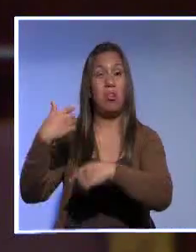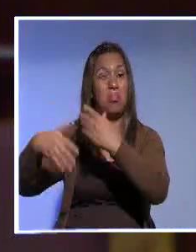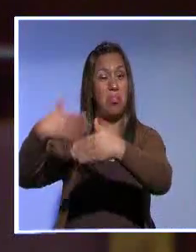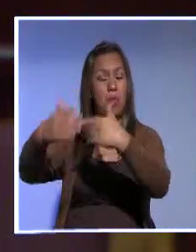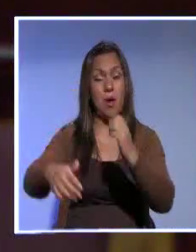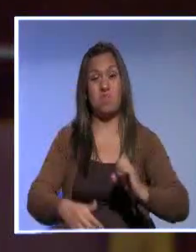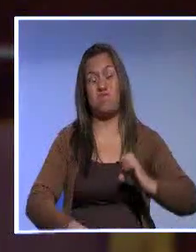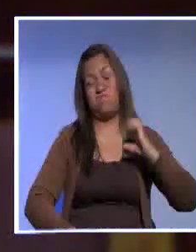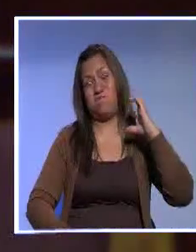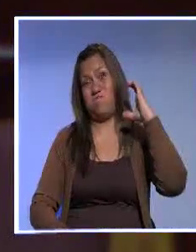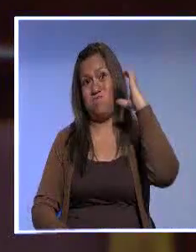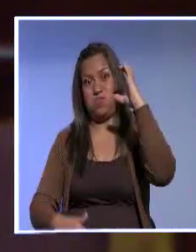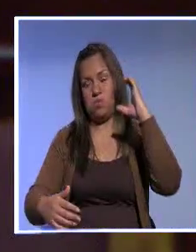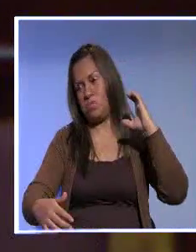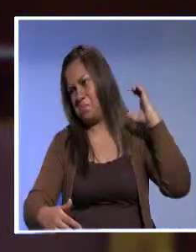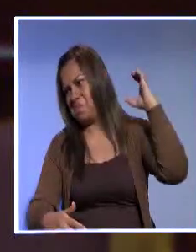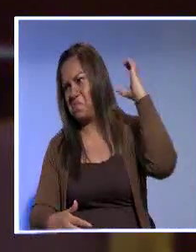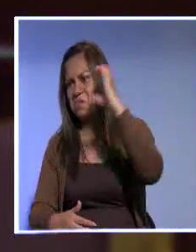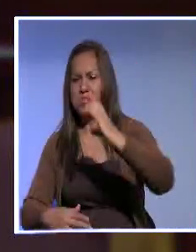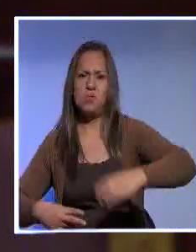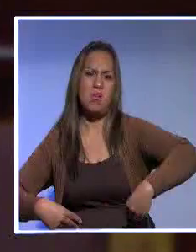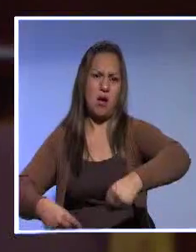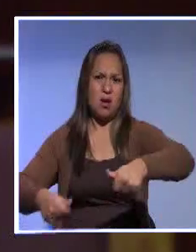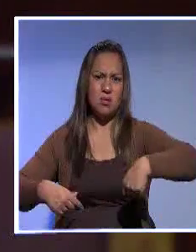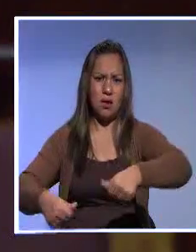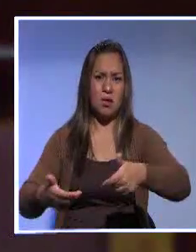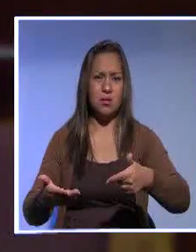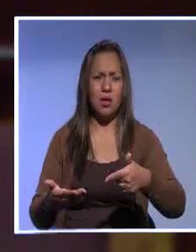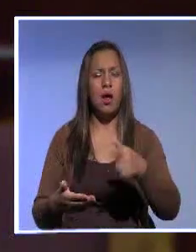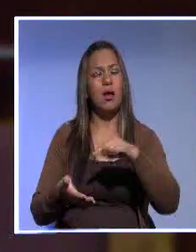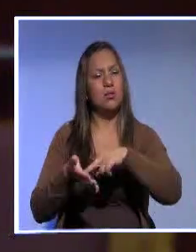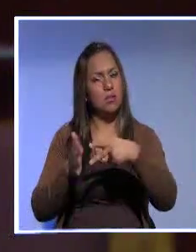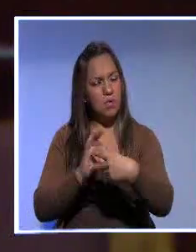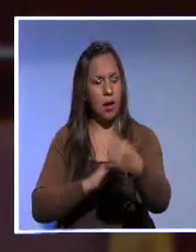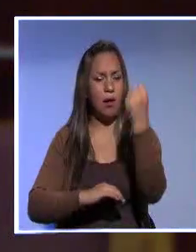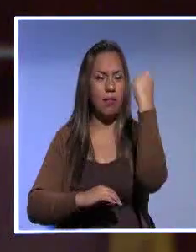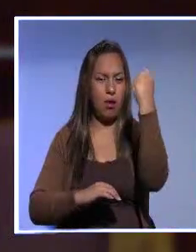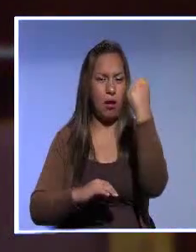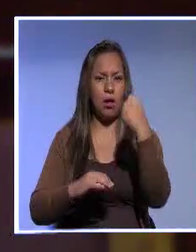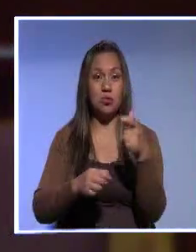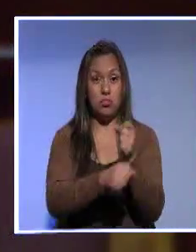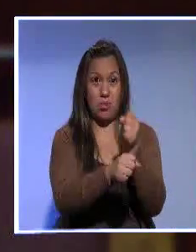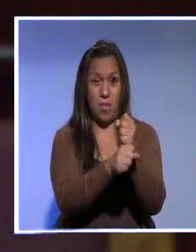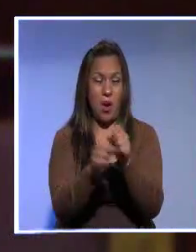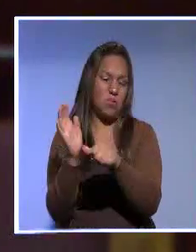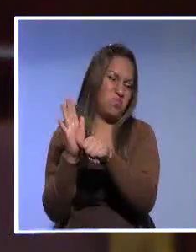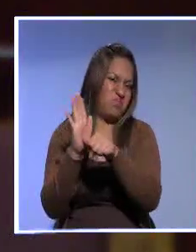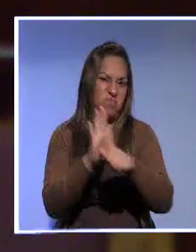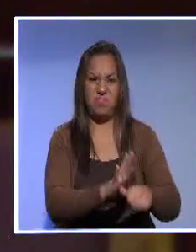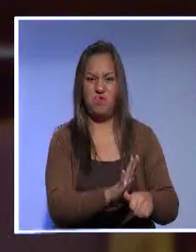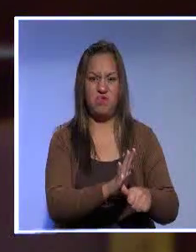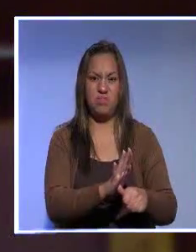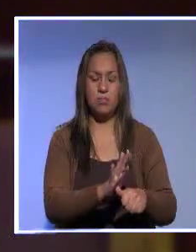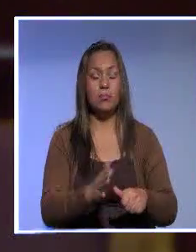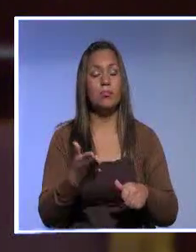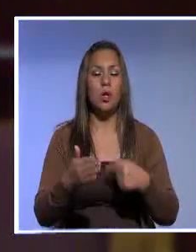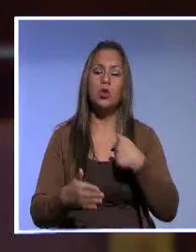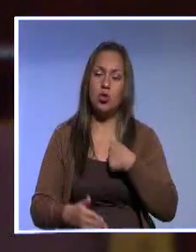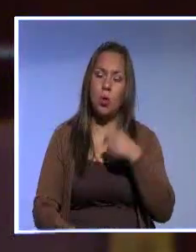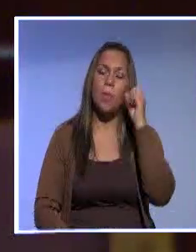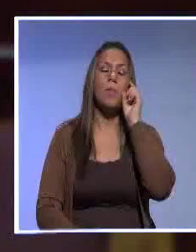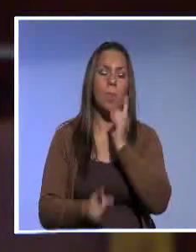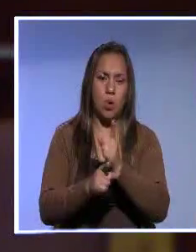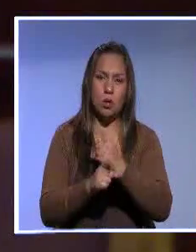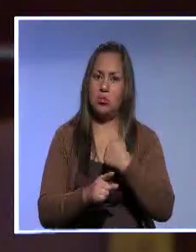aquí hay una transgresión a los derechos laborables, aquí hay una violación, aquí hay un retroceso. Entonces, eso es lo que yo he cuestionado,